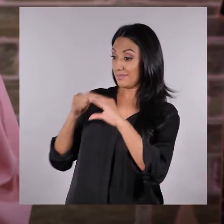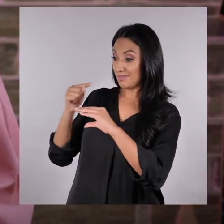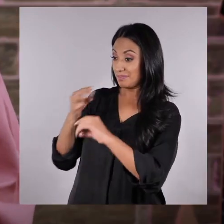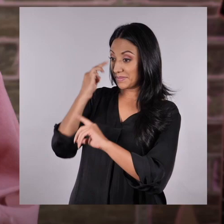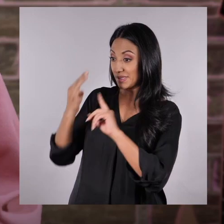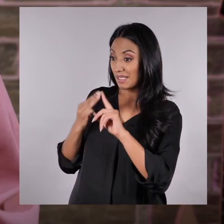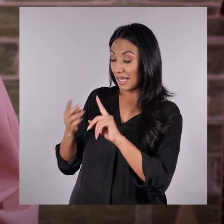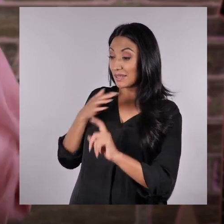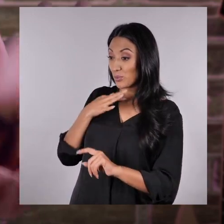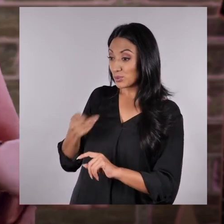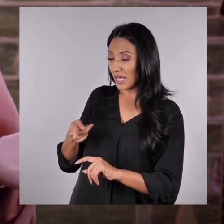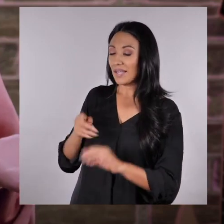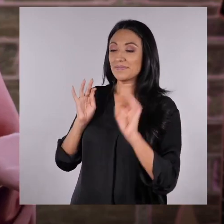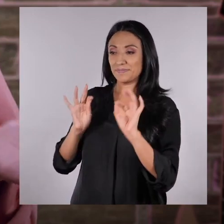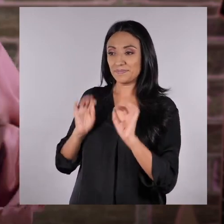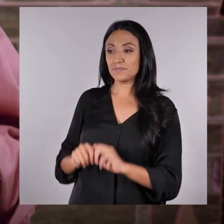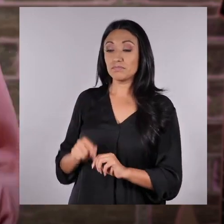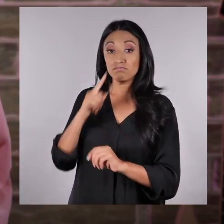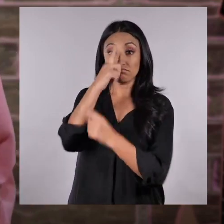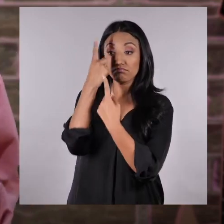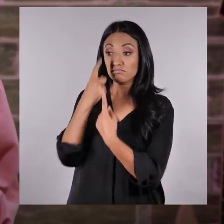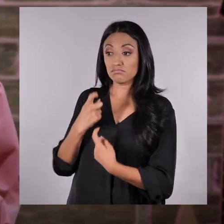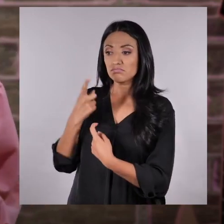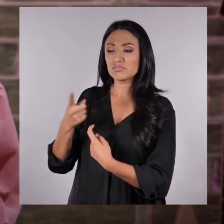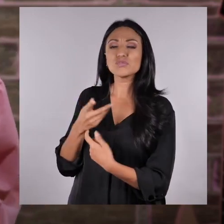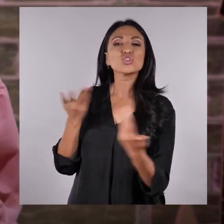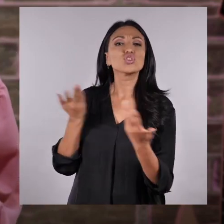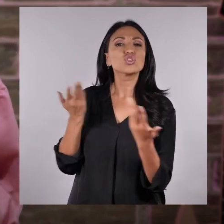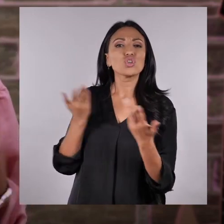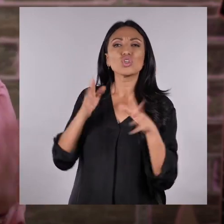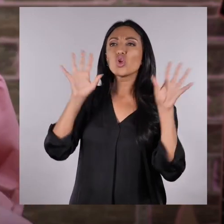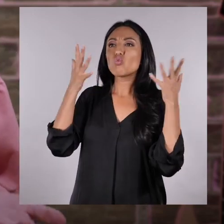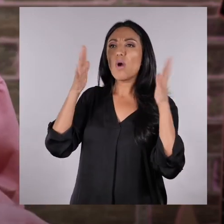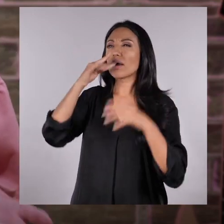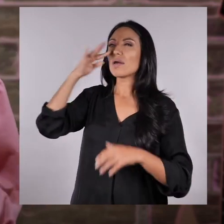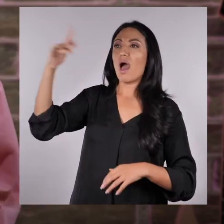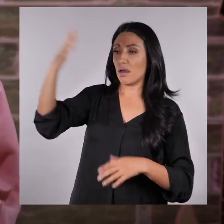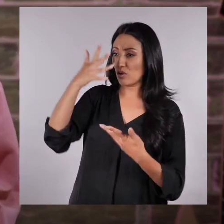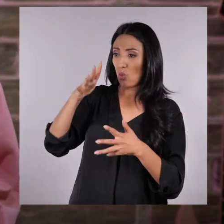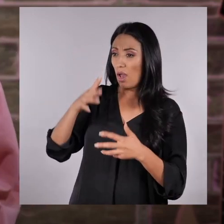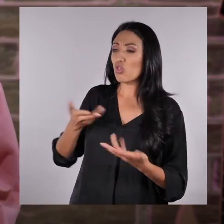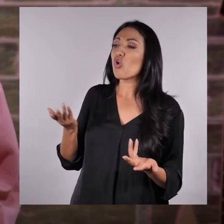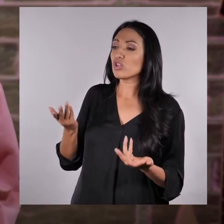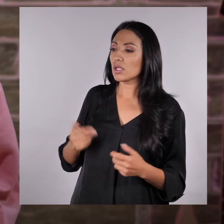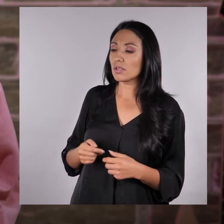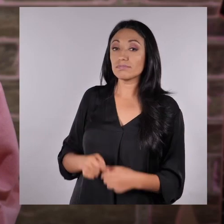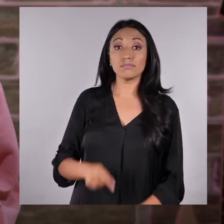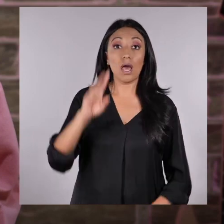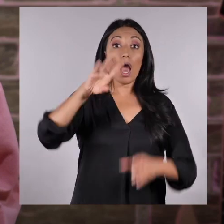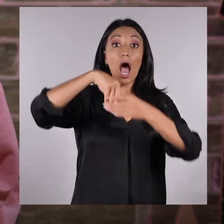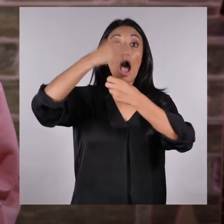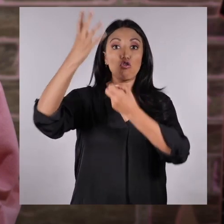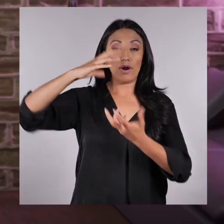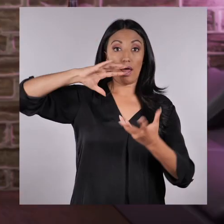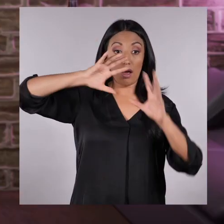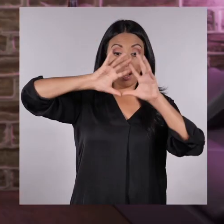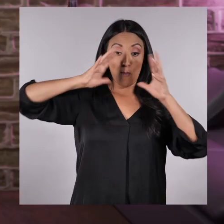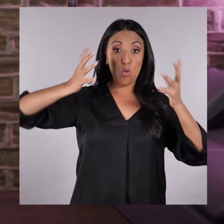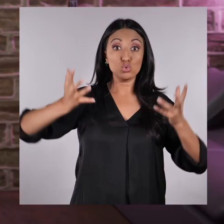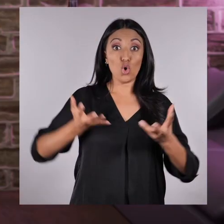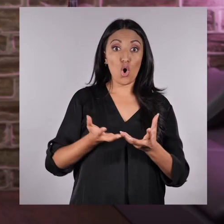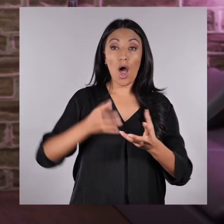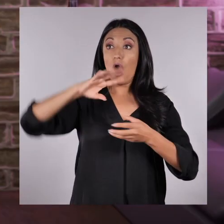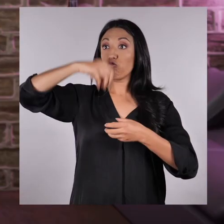Pues a Juan Miguel 09 le encantaron. Pero él pregunta si hay lugares donde no existe el aire. Sí, no hay aire en el espacio